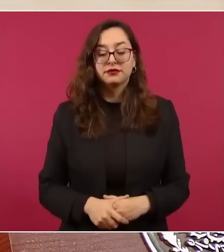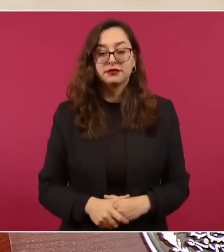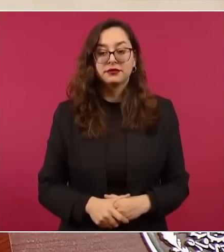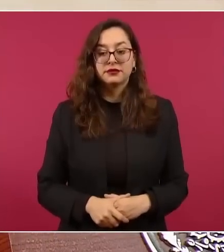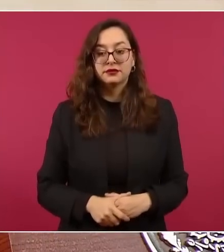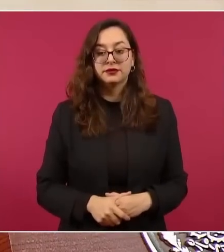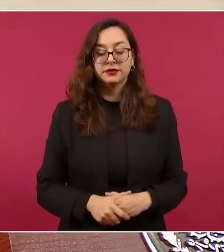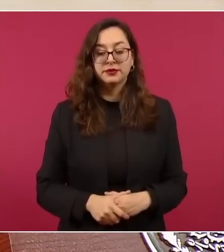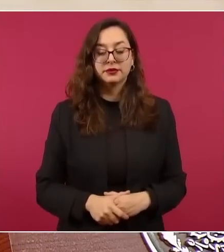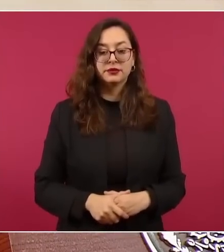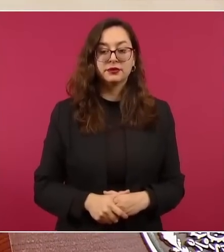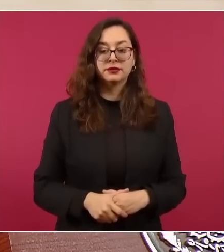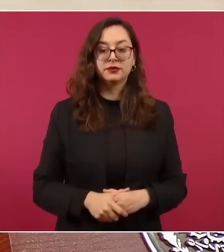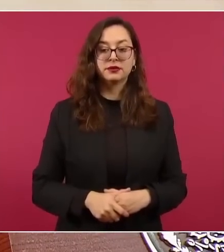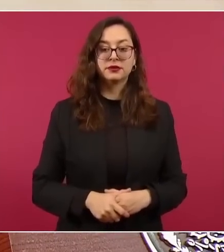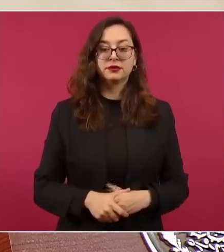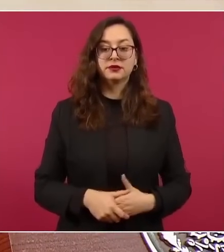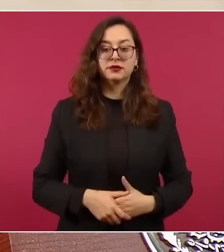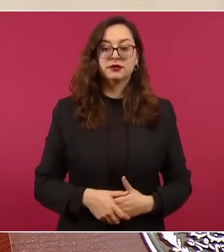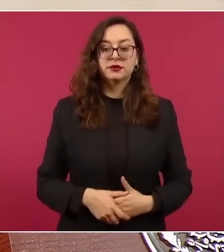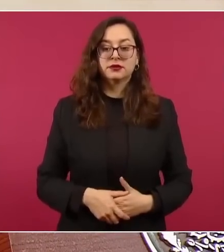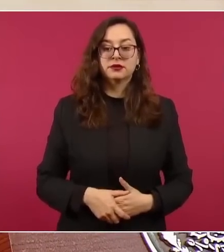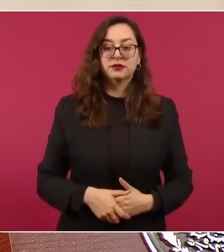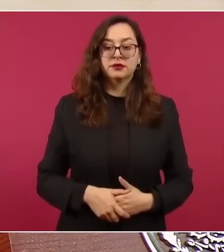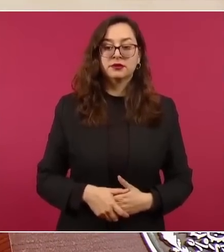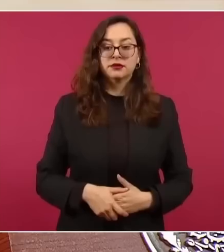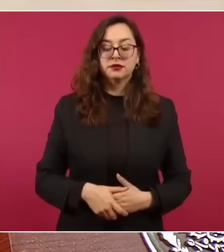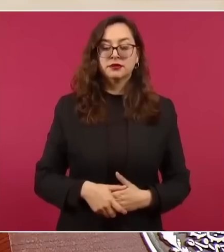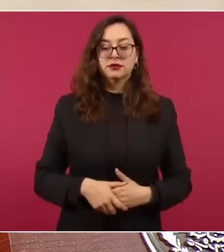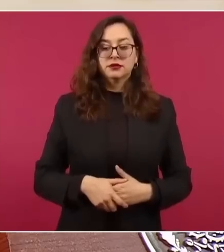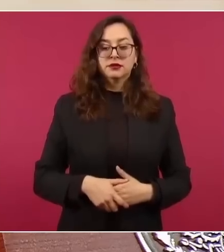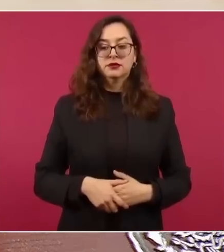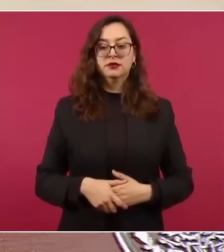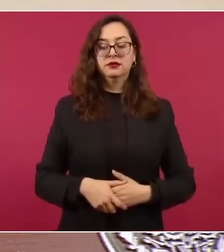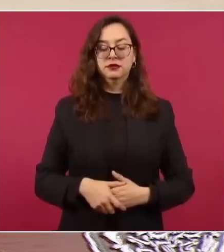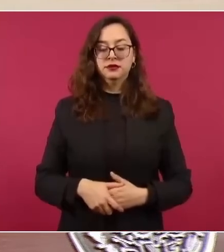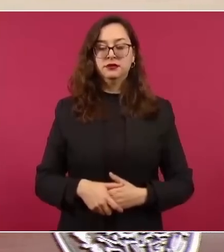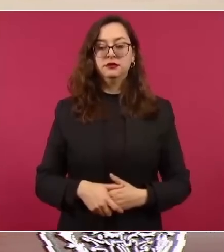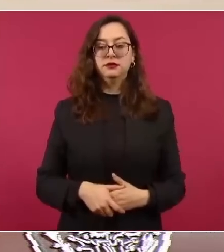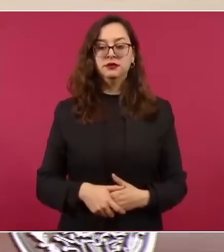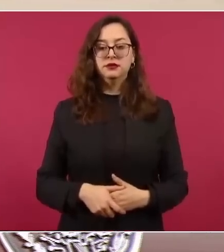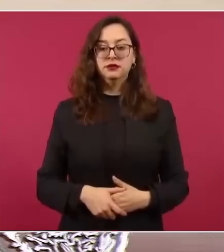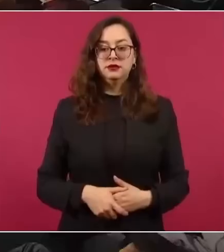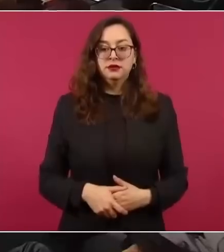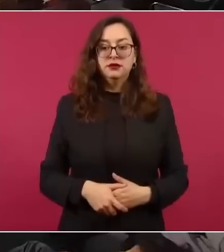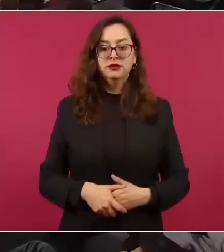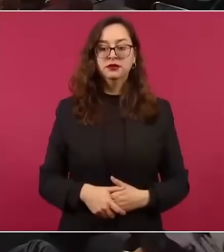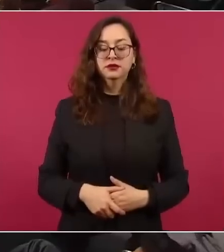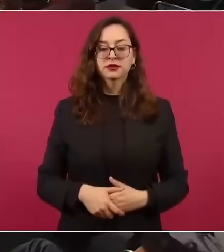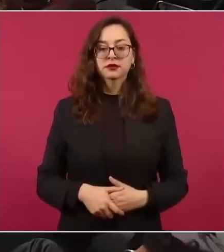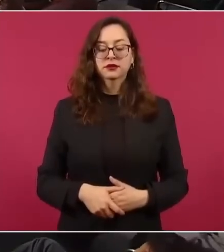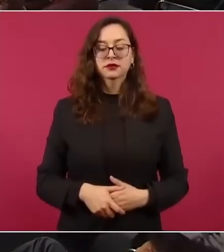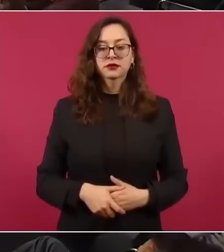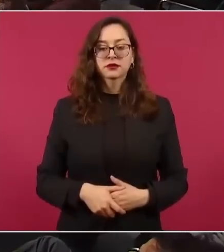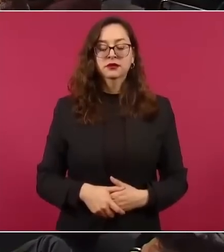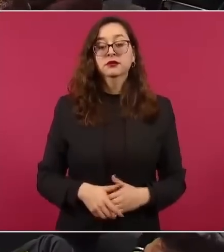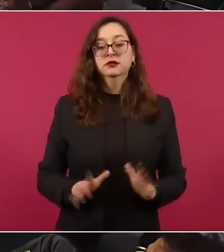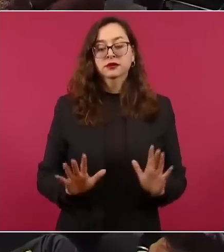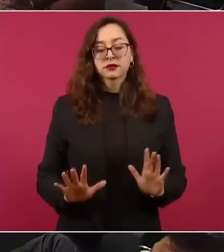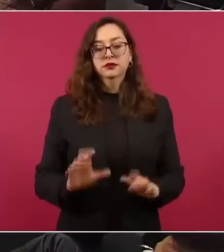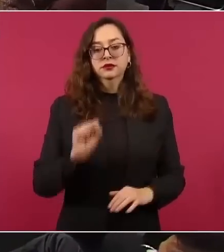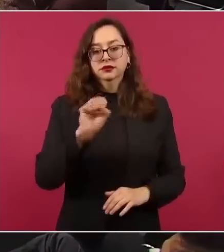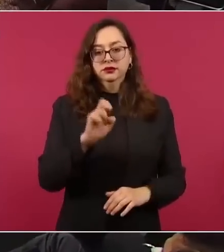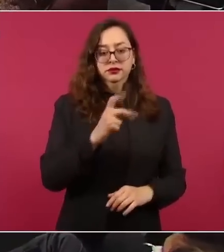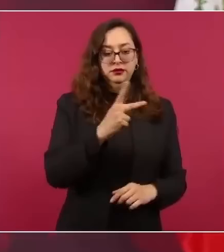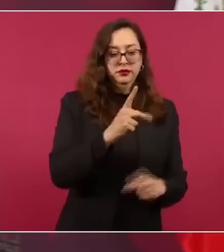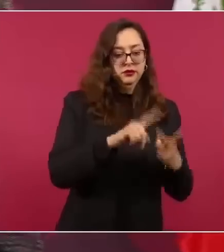Vamos a que la Secretaría de Educación Pública con la Secretaría